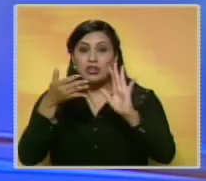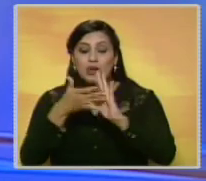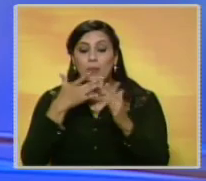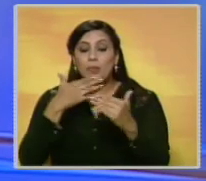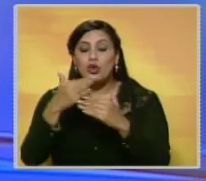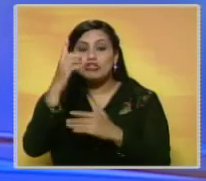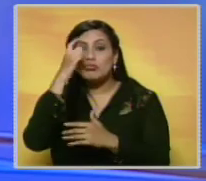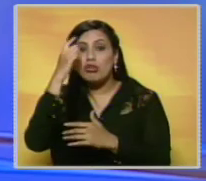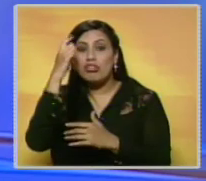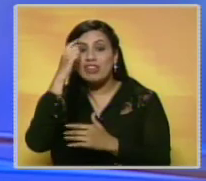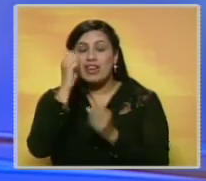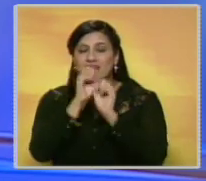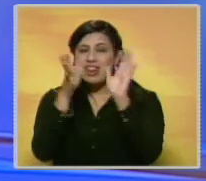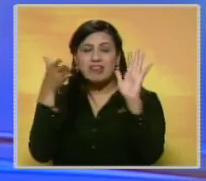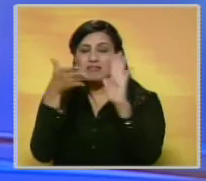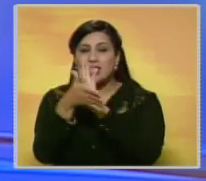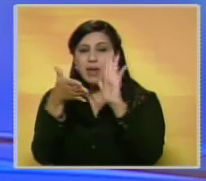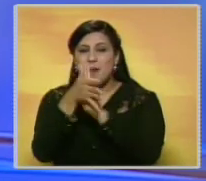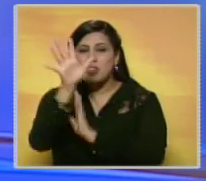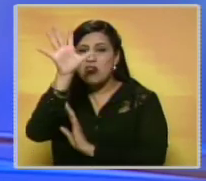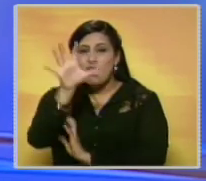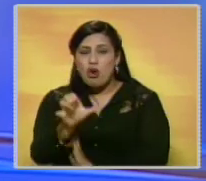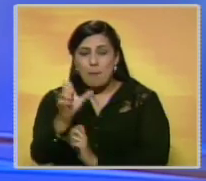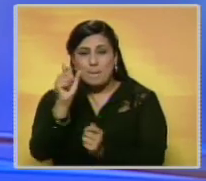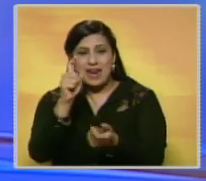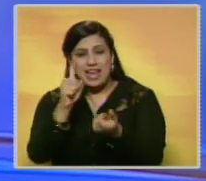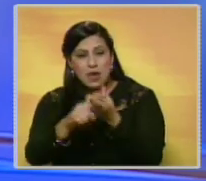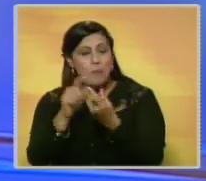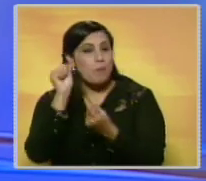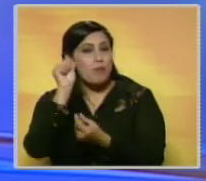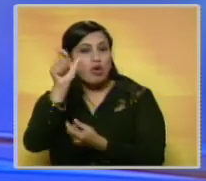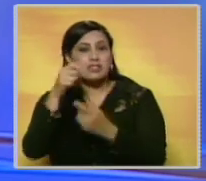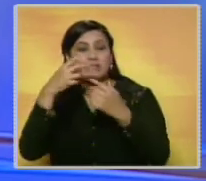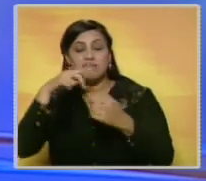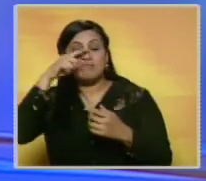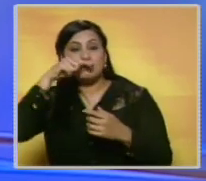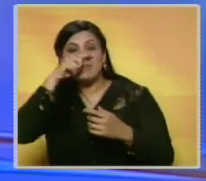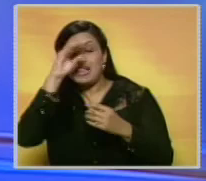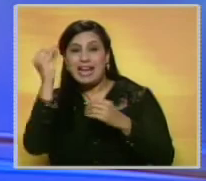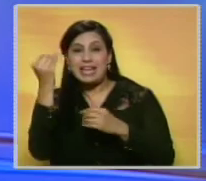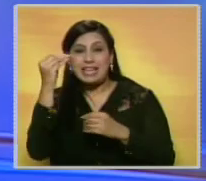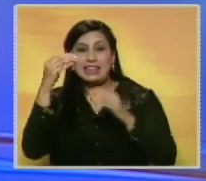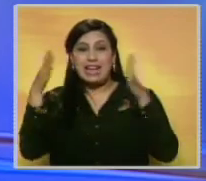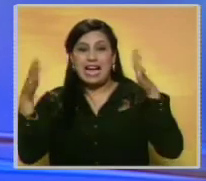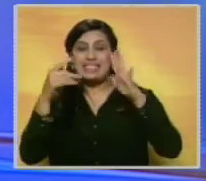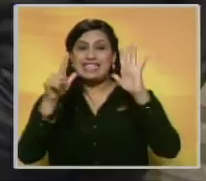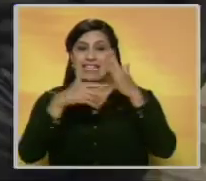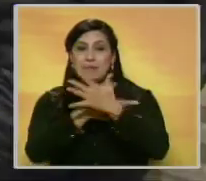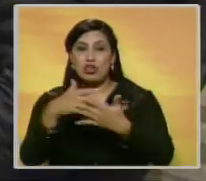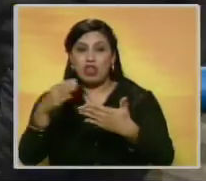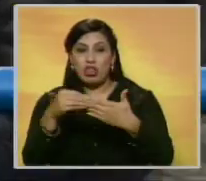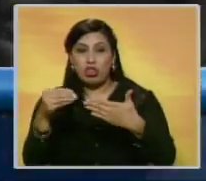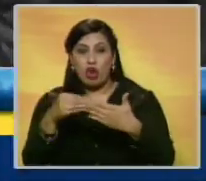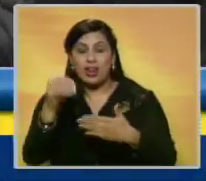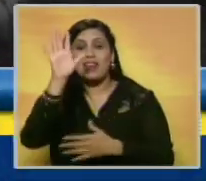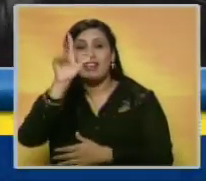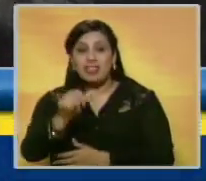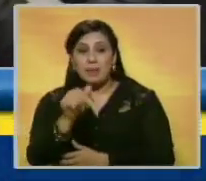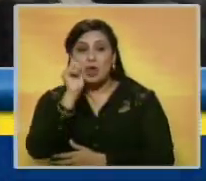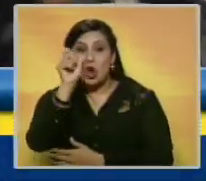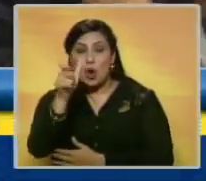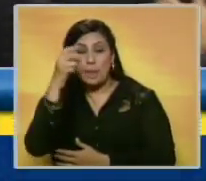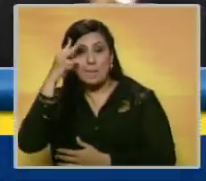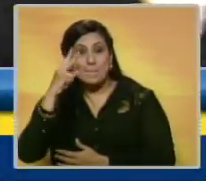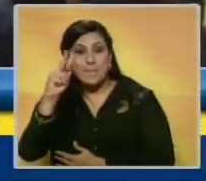en los próximos días aclarará la compra por parte de su esposa de una mansión valorada en 7 millones de dólares. La reputación del